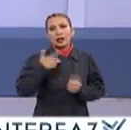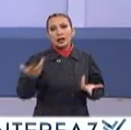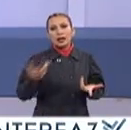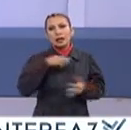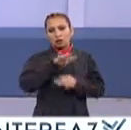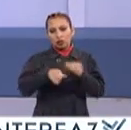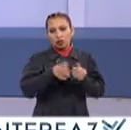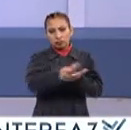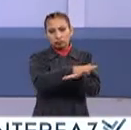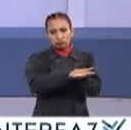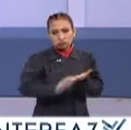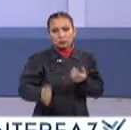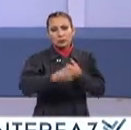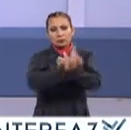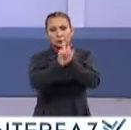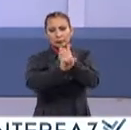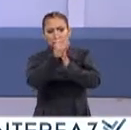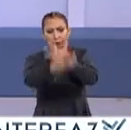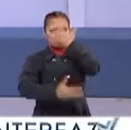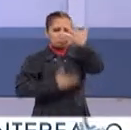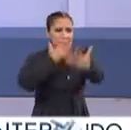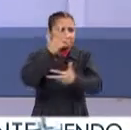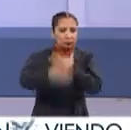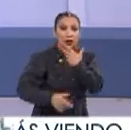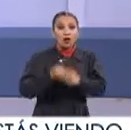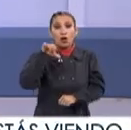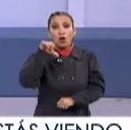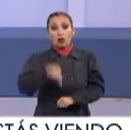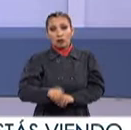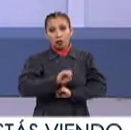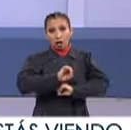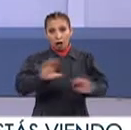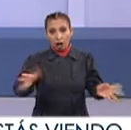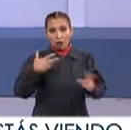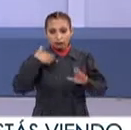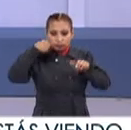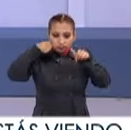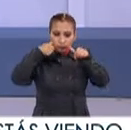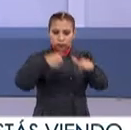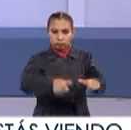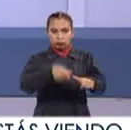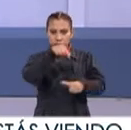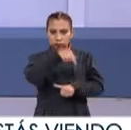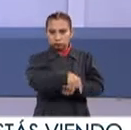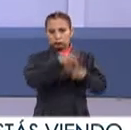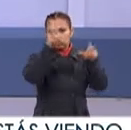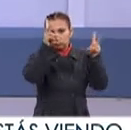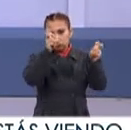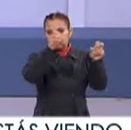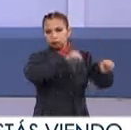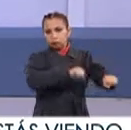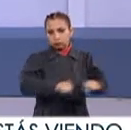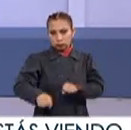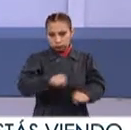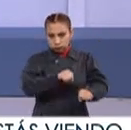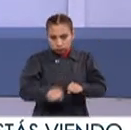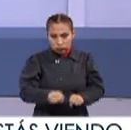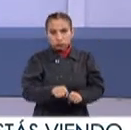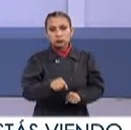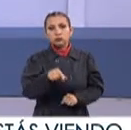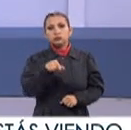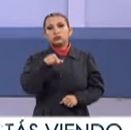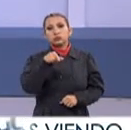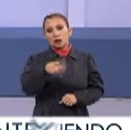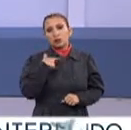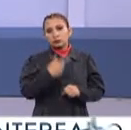conlleva esto Destrucción, caos en muchas circunstancias Hoy por supuesto estamos enfocados en los terremotos Terremotos que